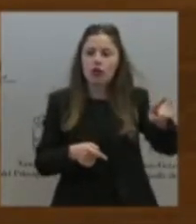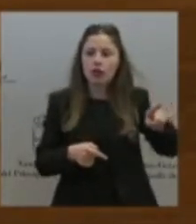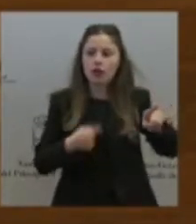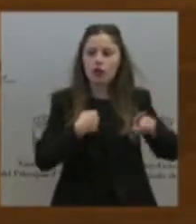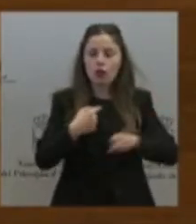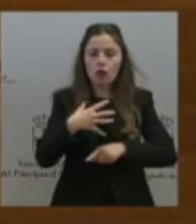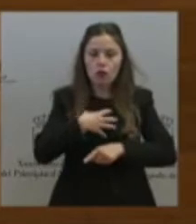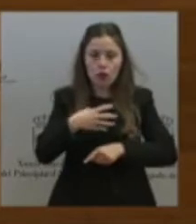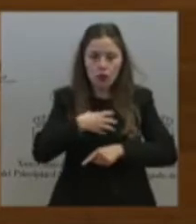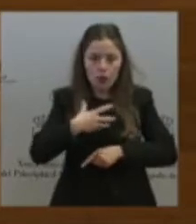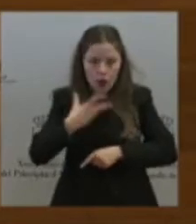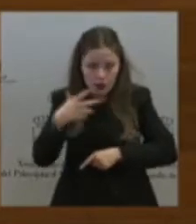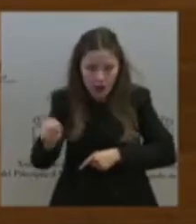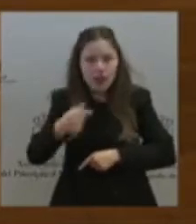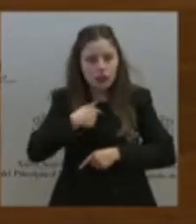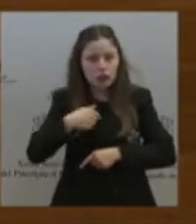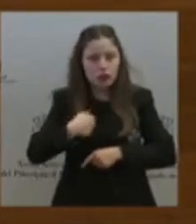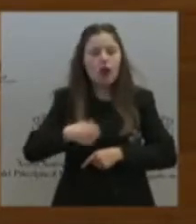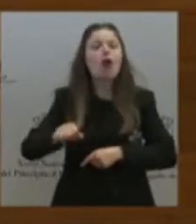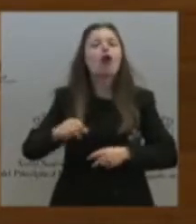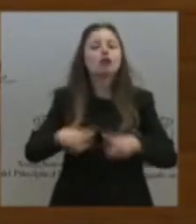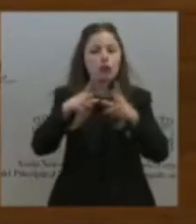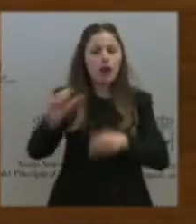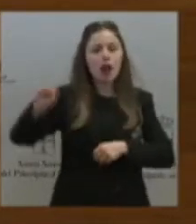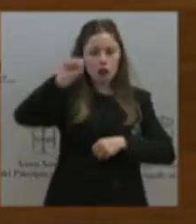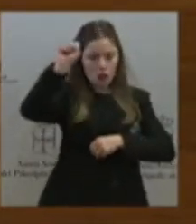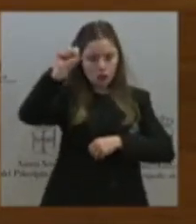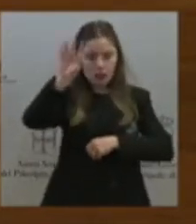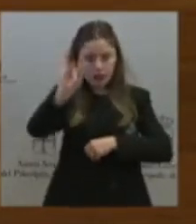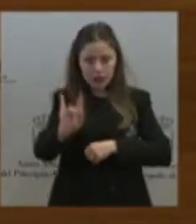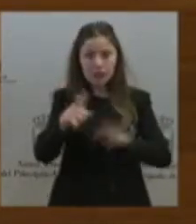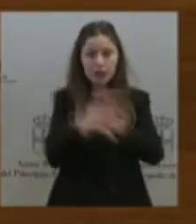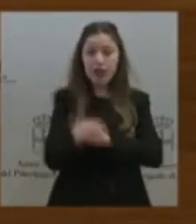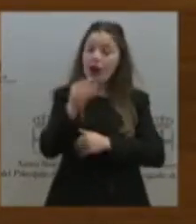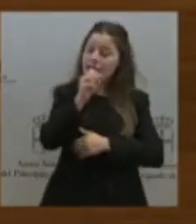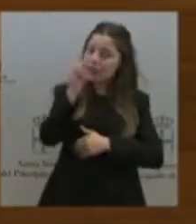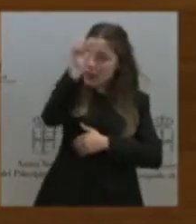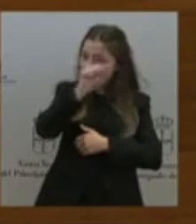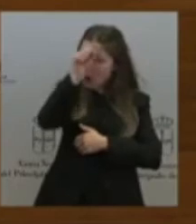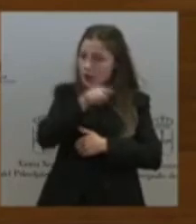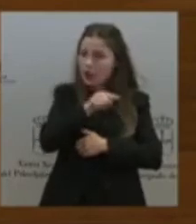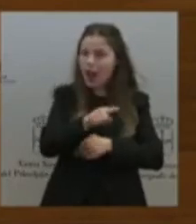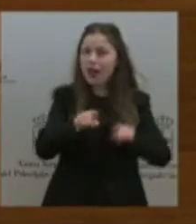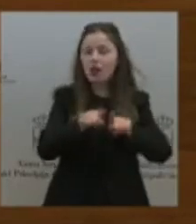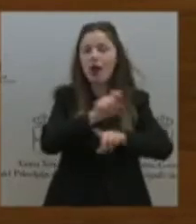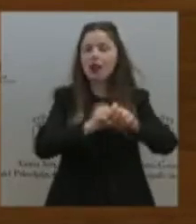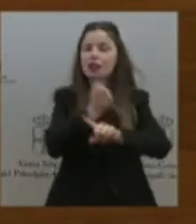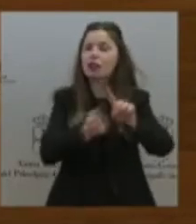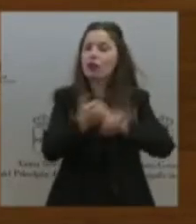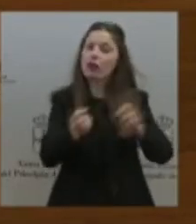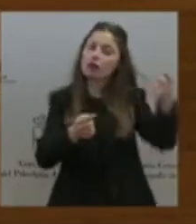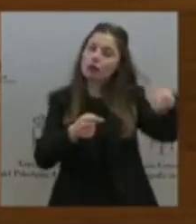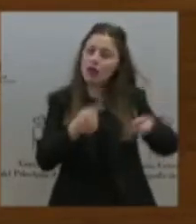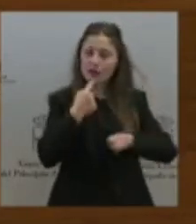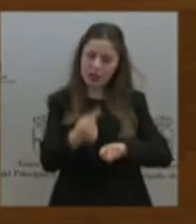y evidentemente, desde ese punto de vista, ahí discrepamos con la solución que ustedes aporten. Ya discrepamos en su momento.